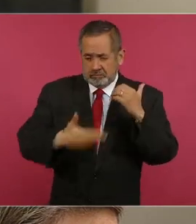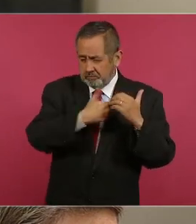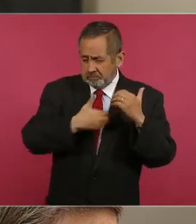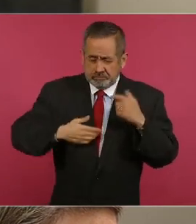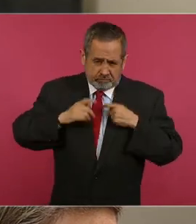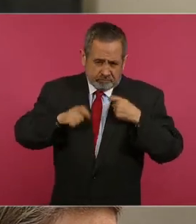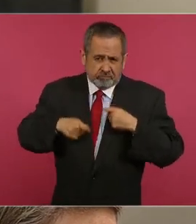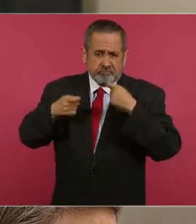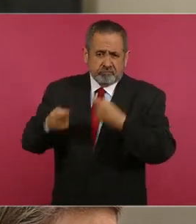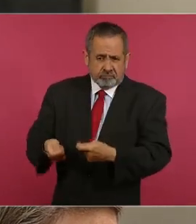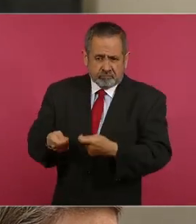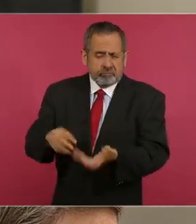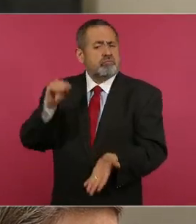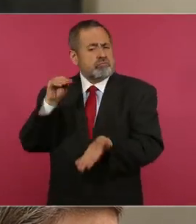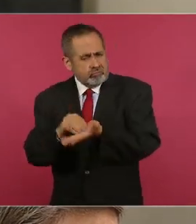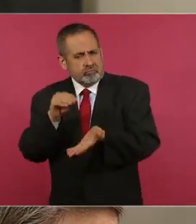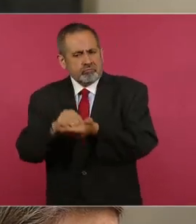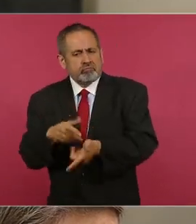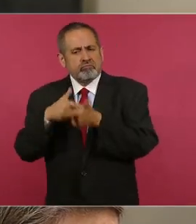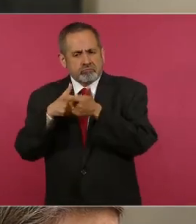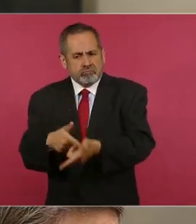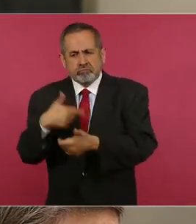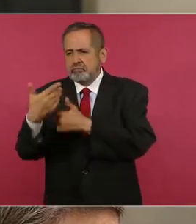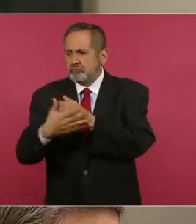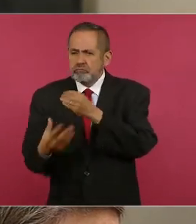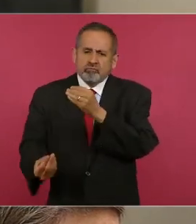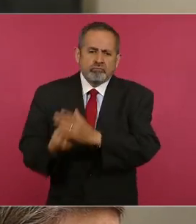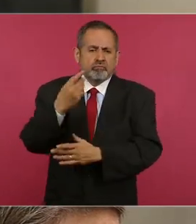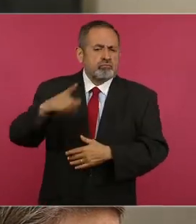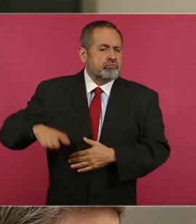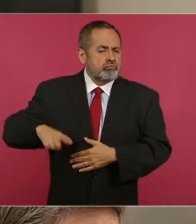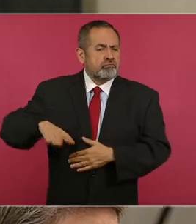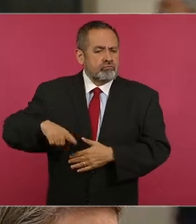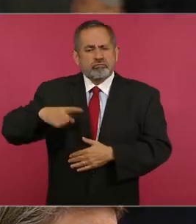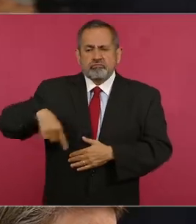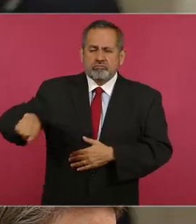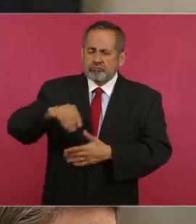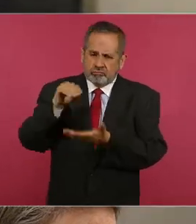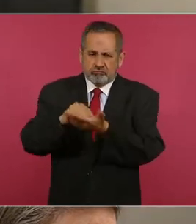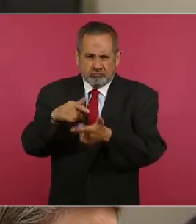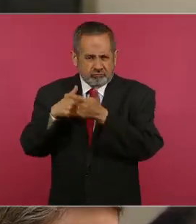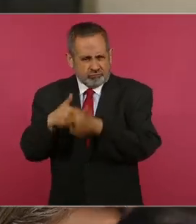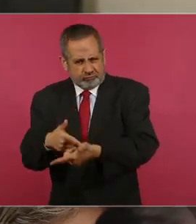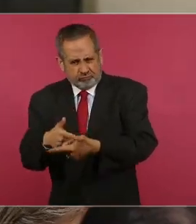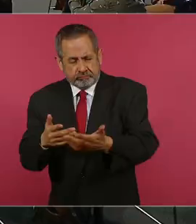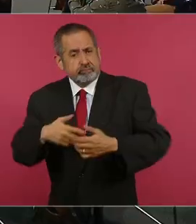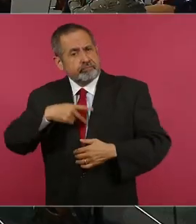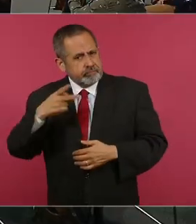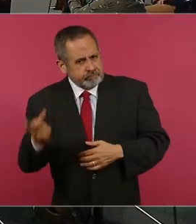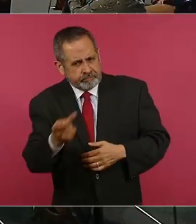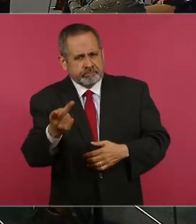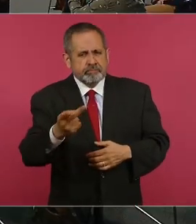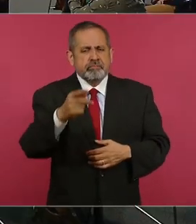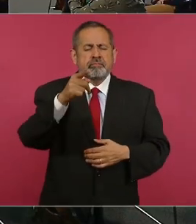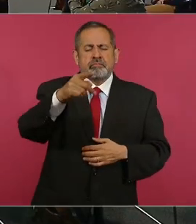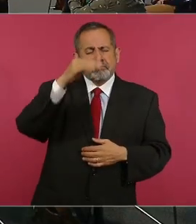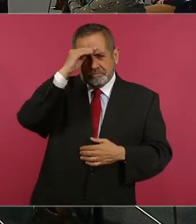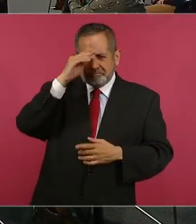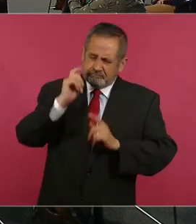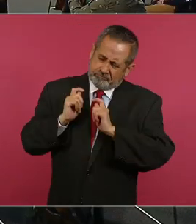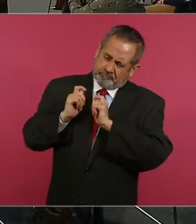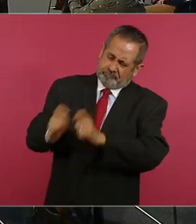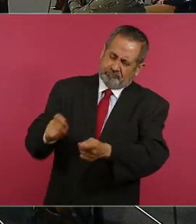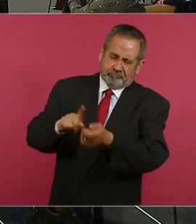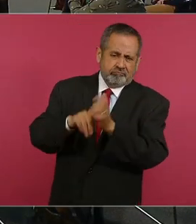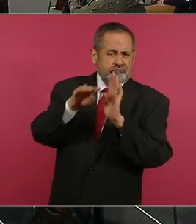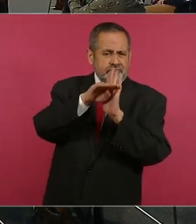que ha apoyado seguirán siendo respaldadas por el nuevo gobierno de izquierda. Mi pregunta, señor presidente, es ¿le encomendaría la